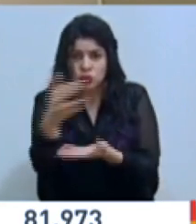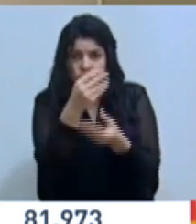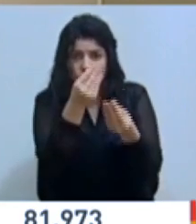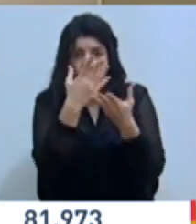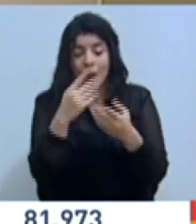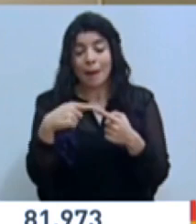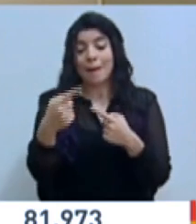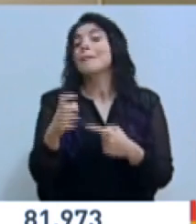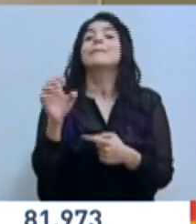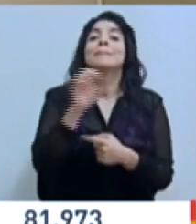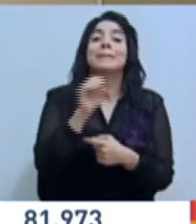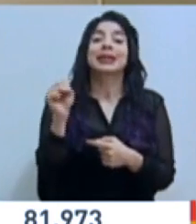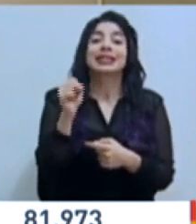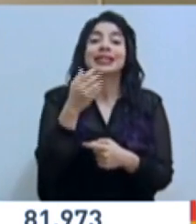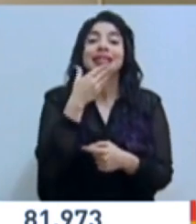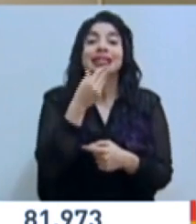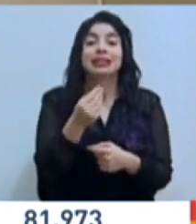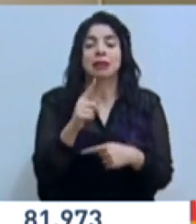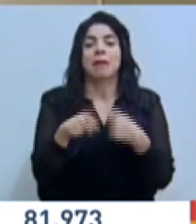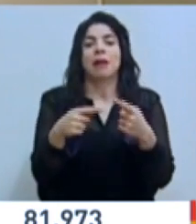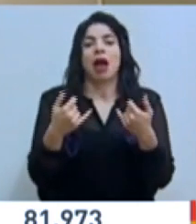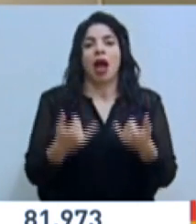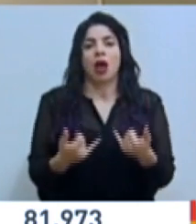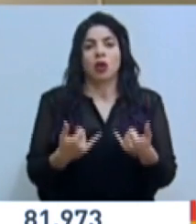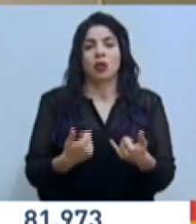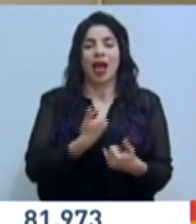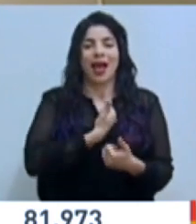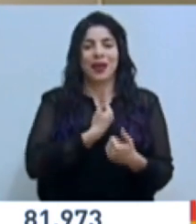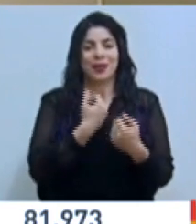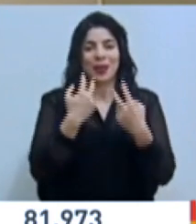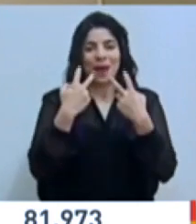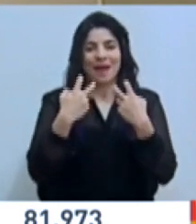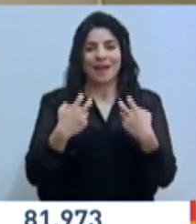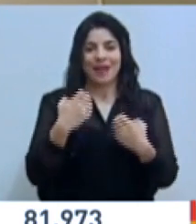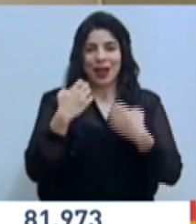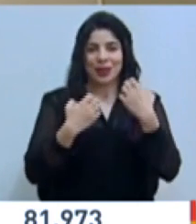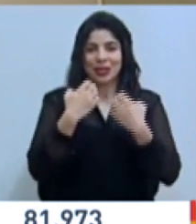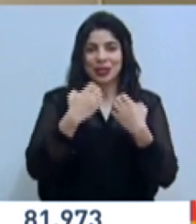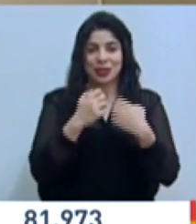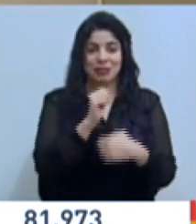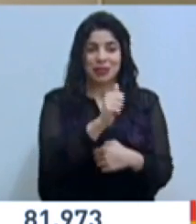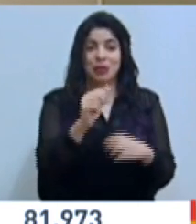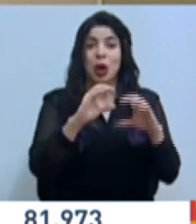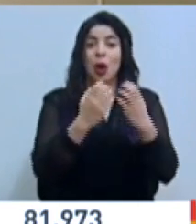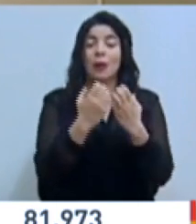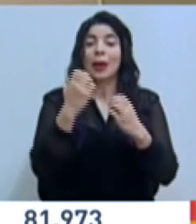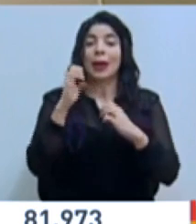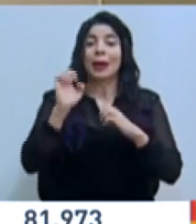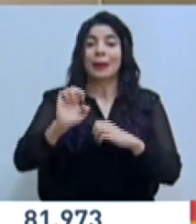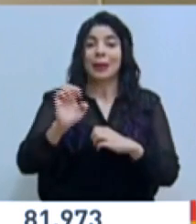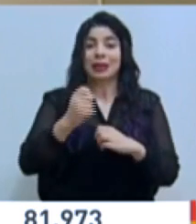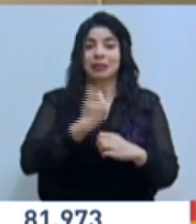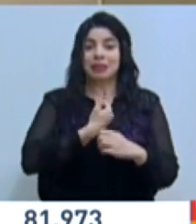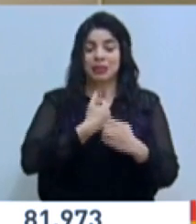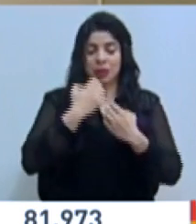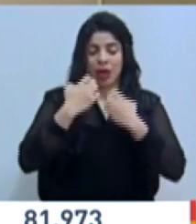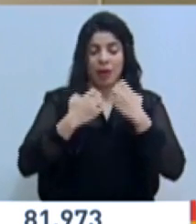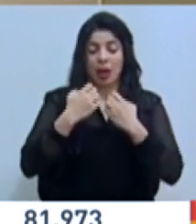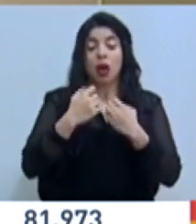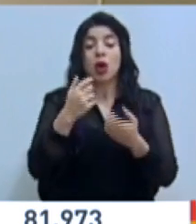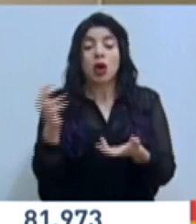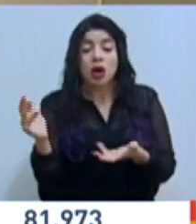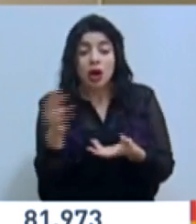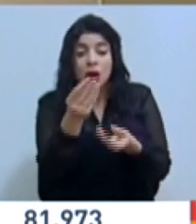tener actualizado el instrumento de la autoevaluación que realizan los comités de emergencia, con el fin de poder facilitar